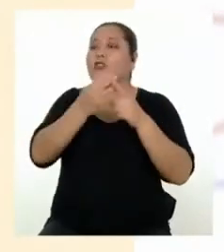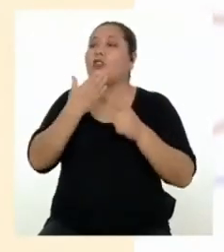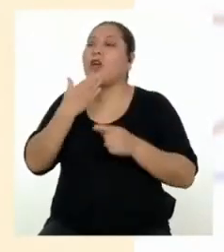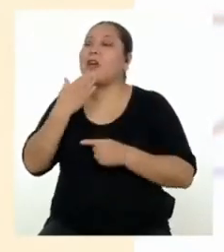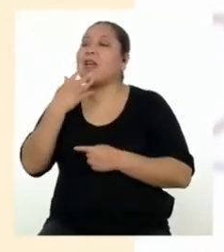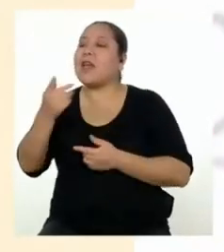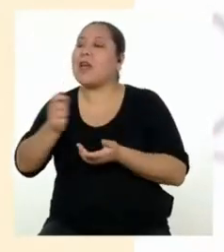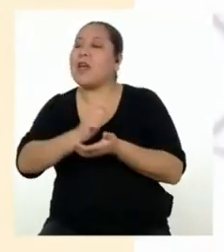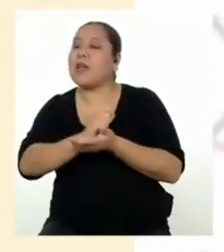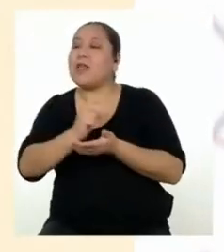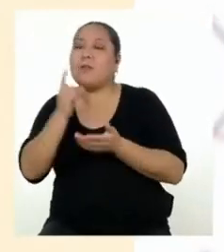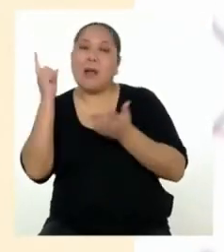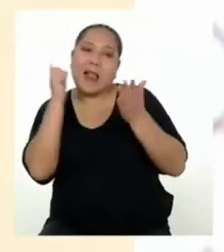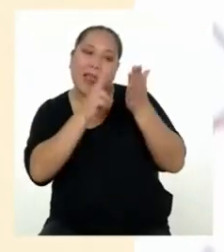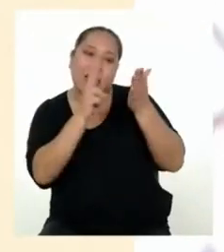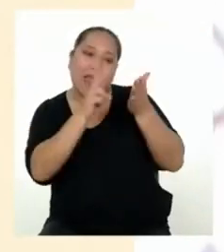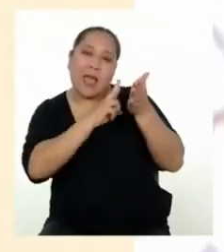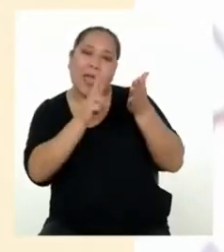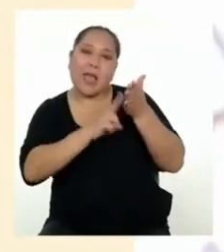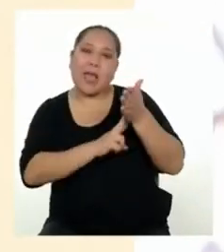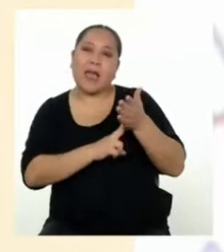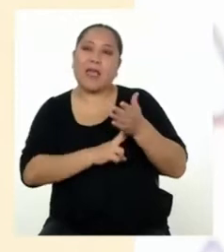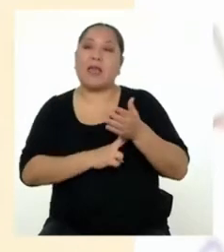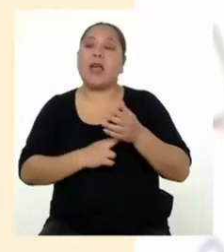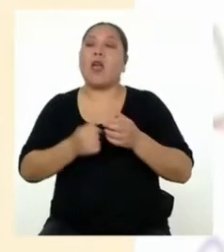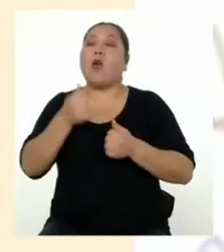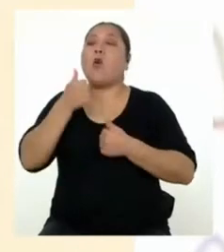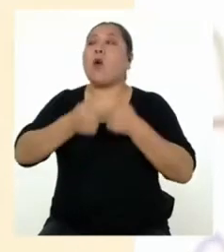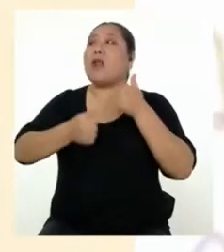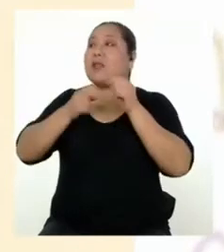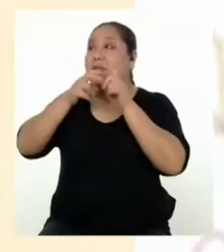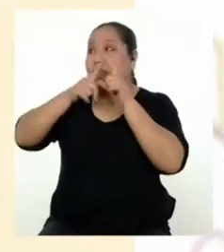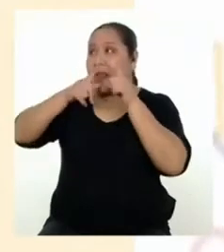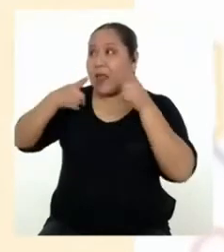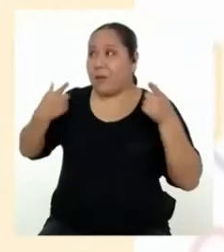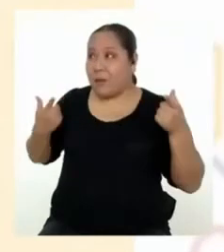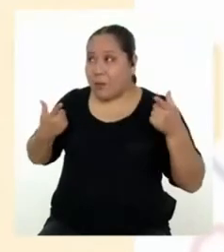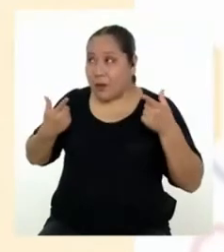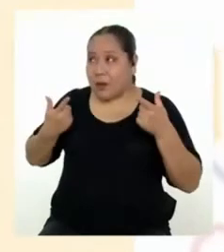destinatario, registro y extensión, profesora.